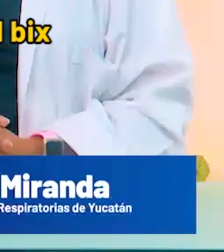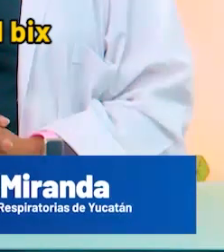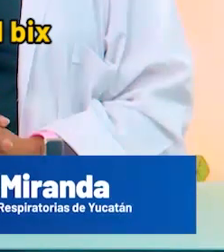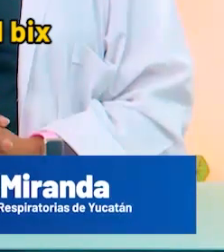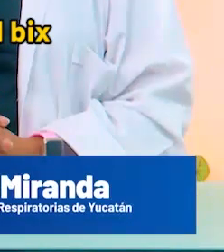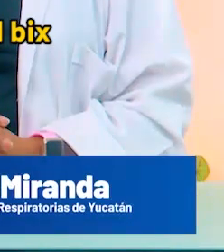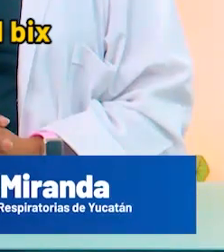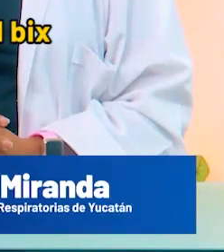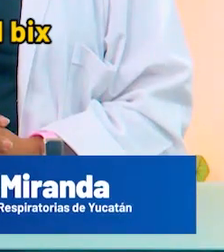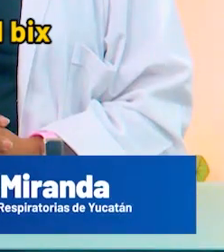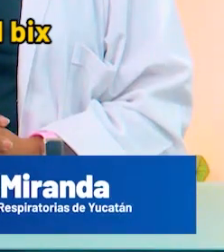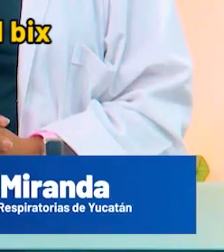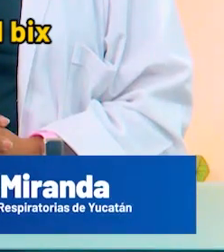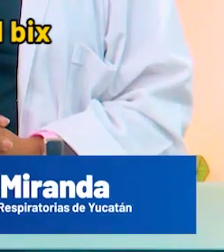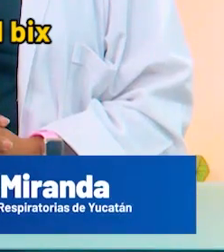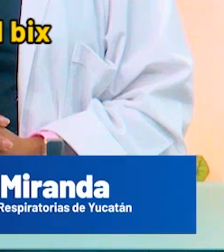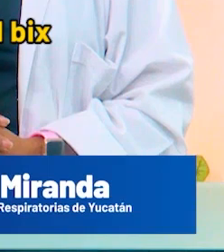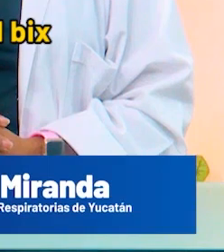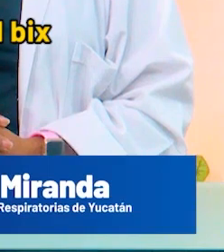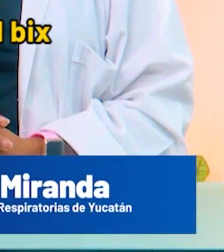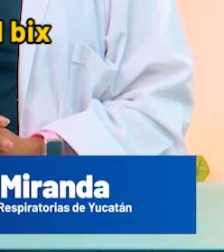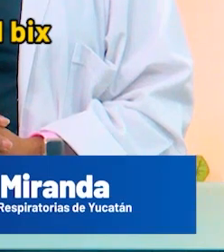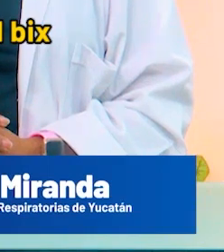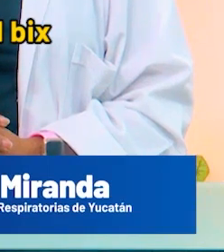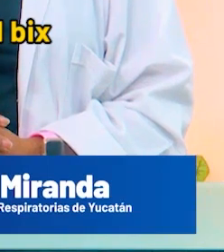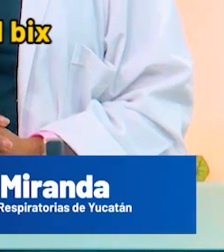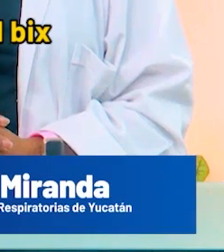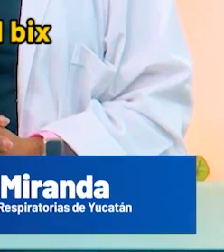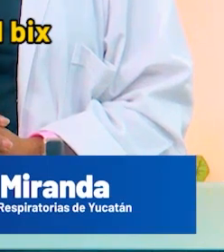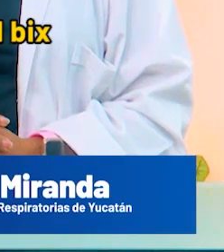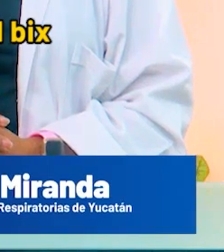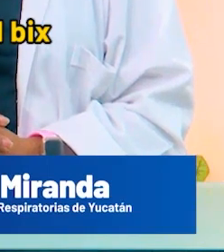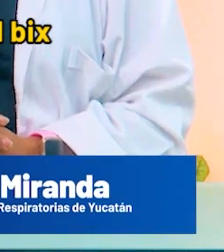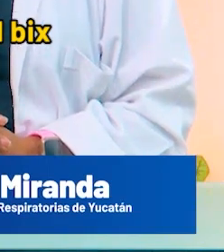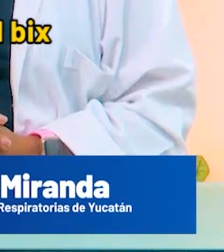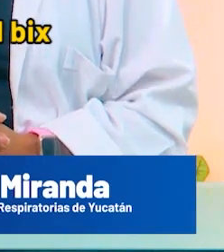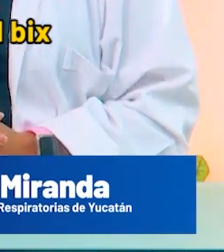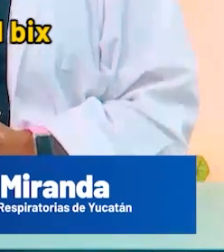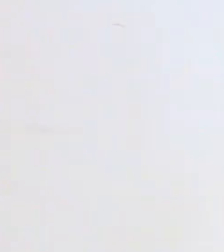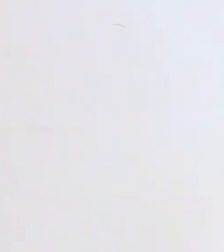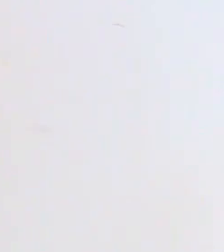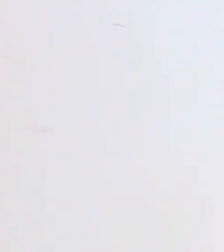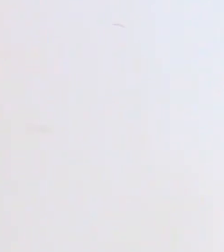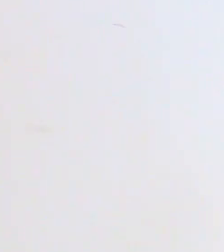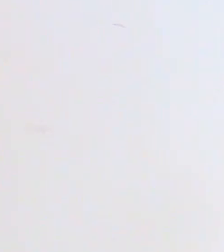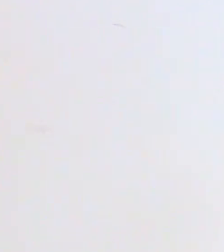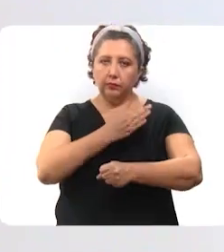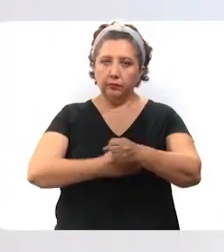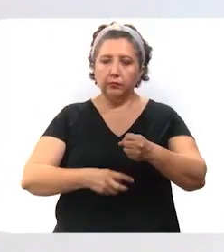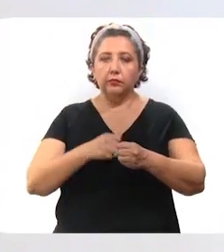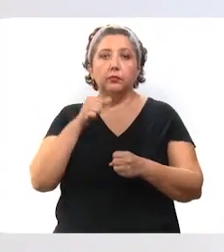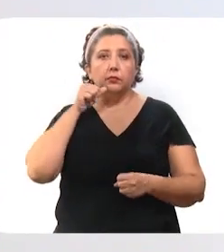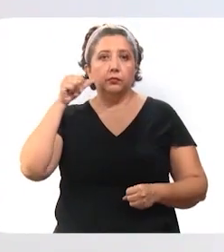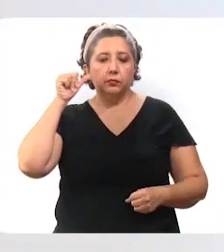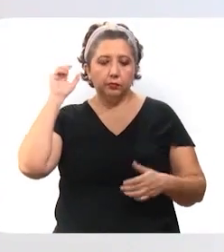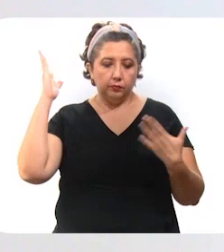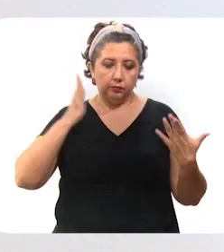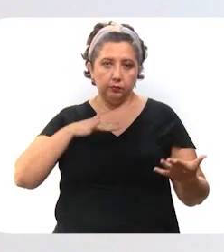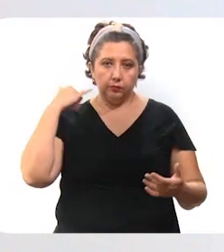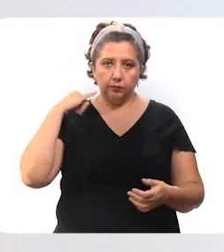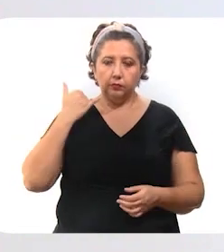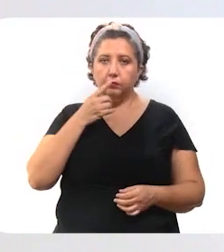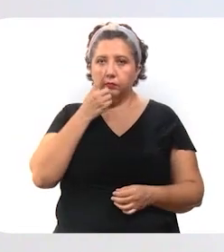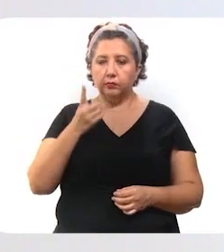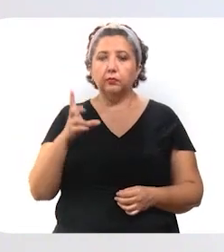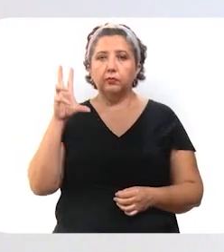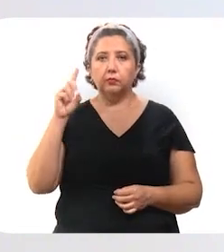Buenas tardes, nos permitimos dar el informe diario relacionado con el COVID-19. Adelante, doctora. Gracias, doctora. Buenas tardes. El día de ayer llegó a Yucatán un